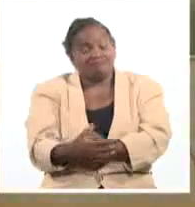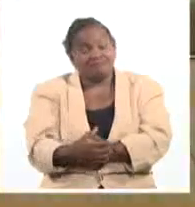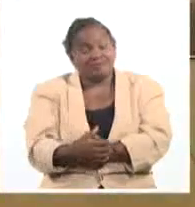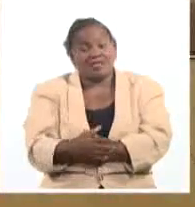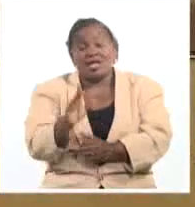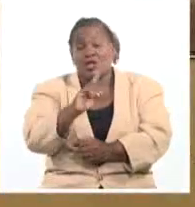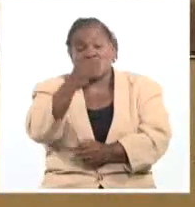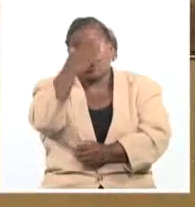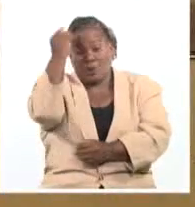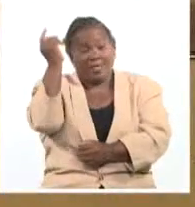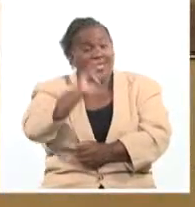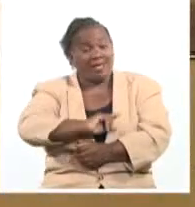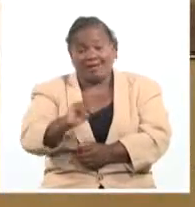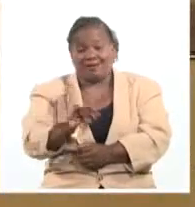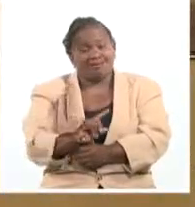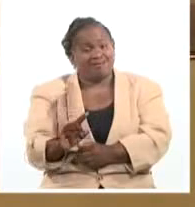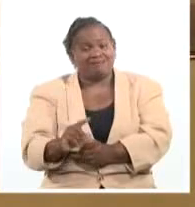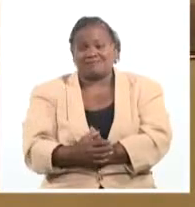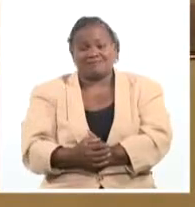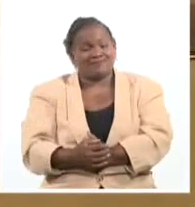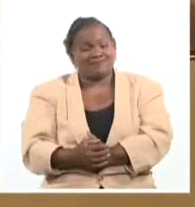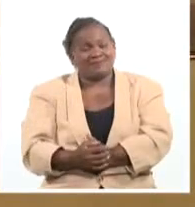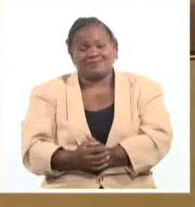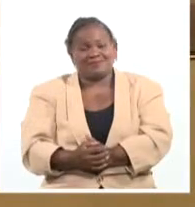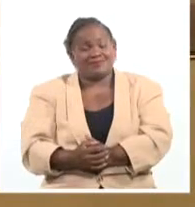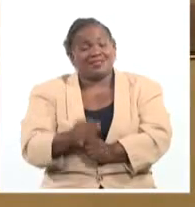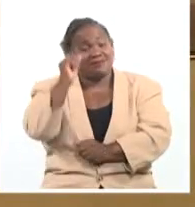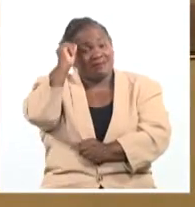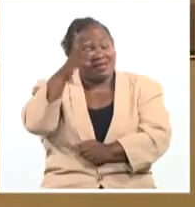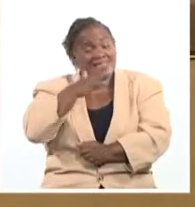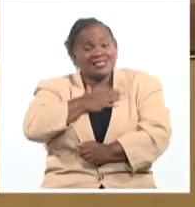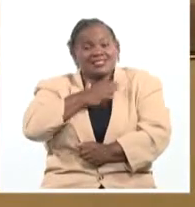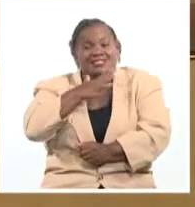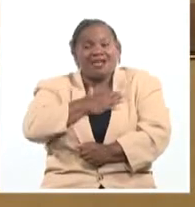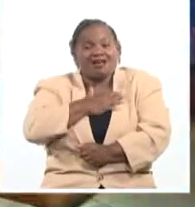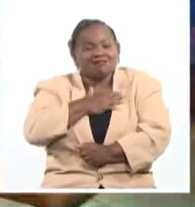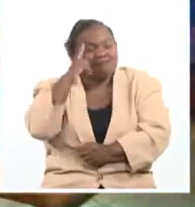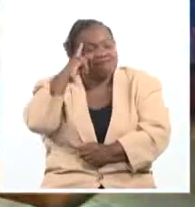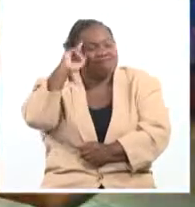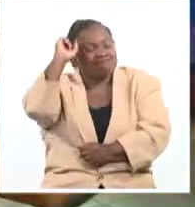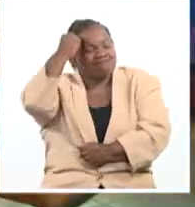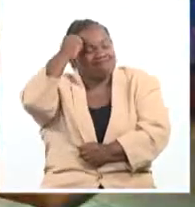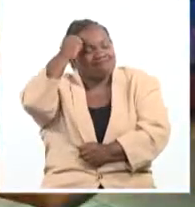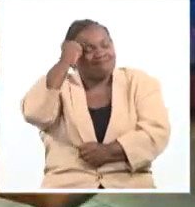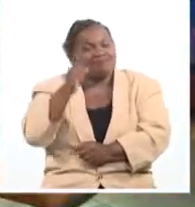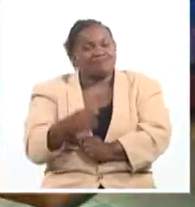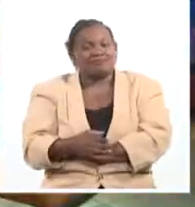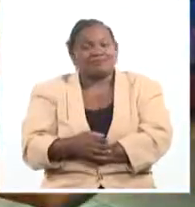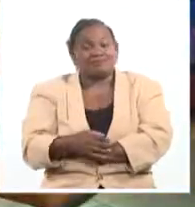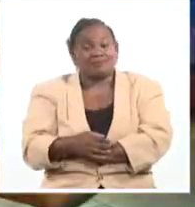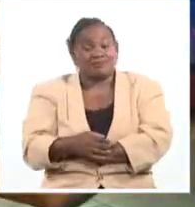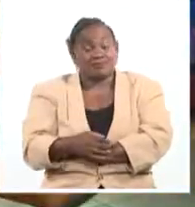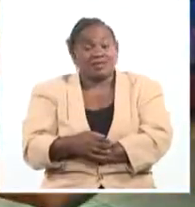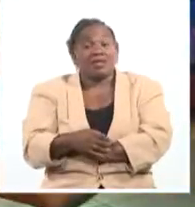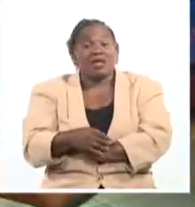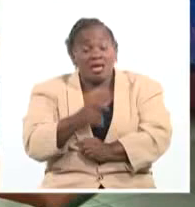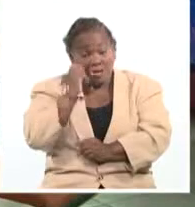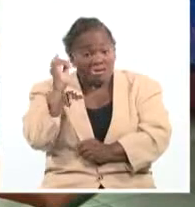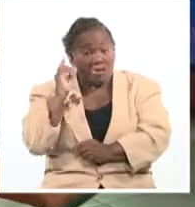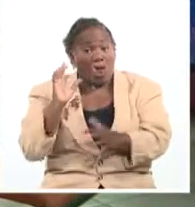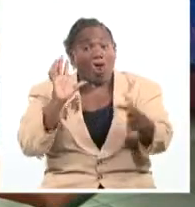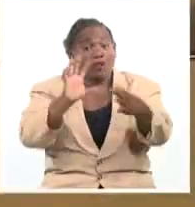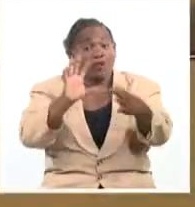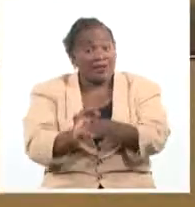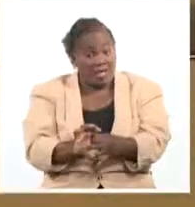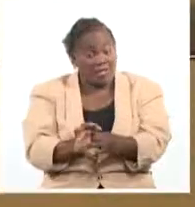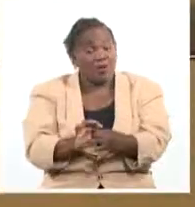se puede olvidar. Es una experiencia que te queda para toda la vida. Quien fuera coordinador nacional de los comités de